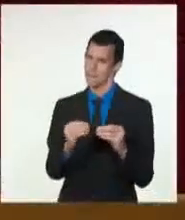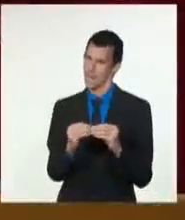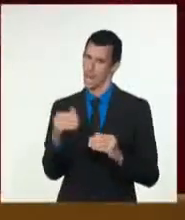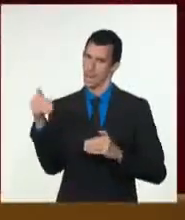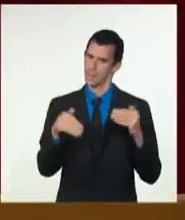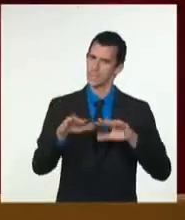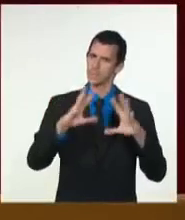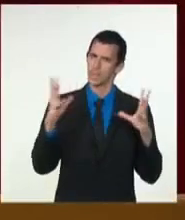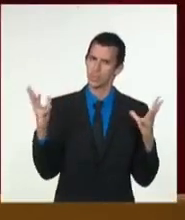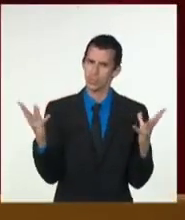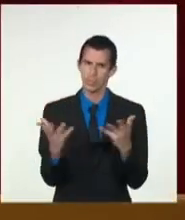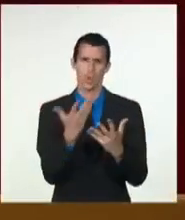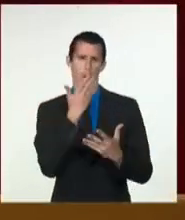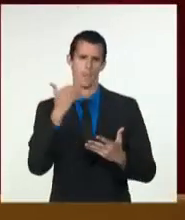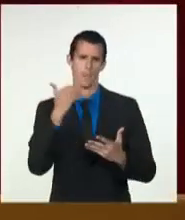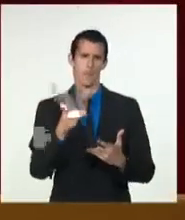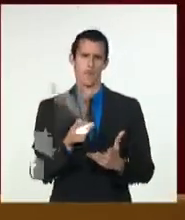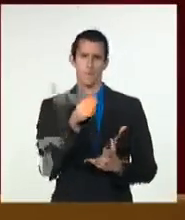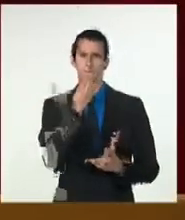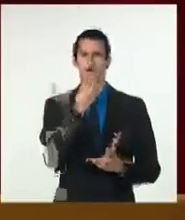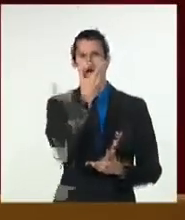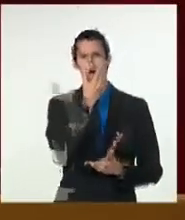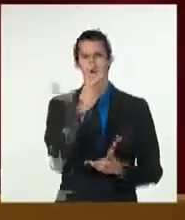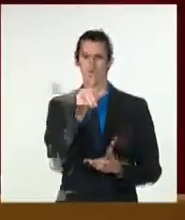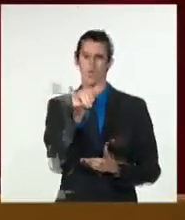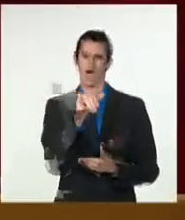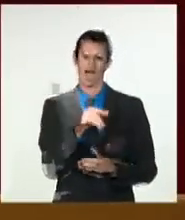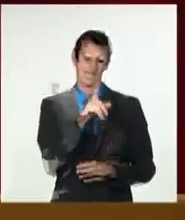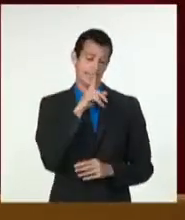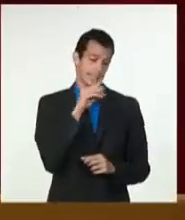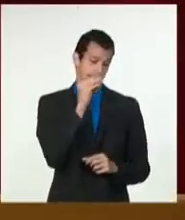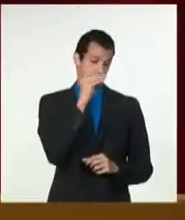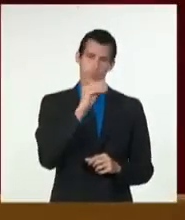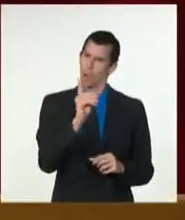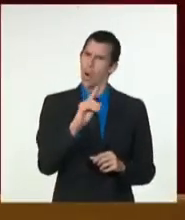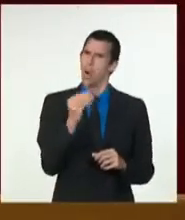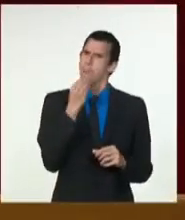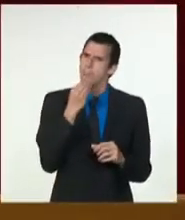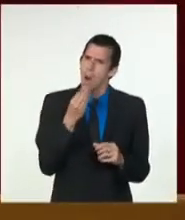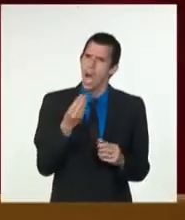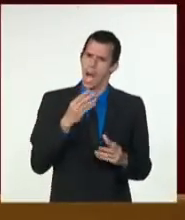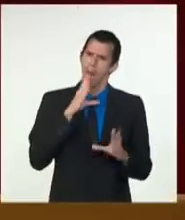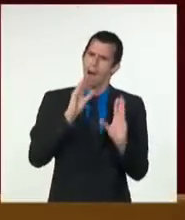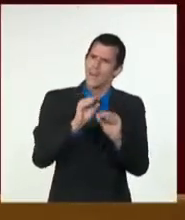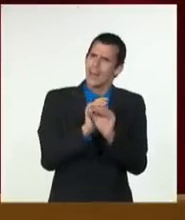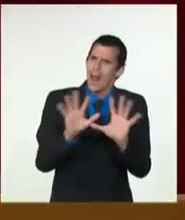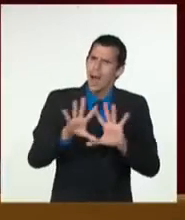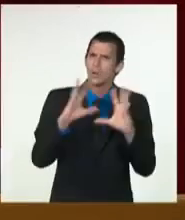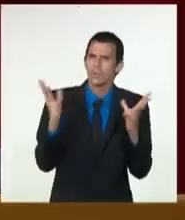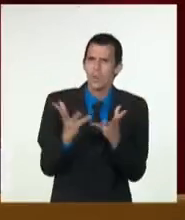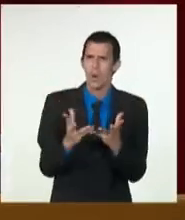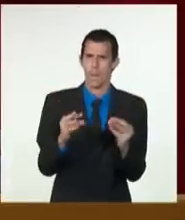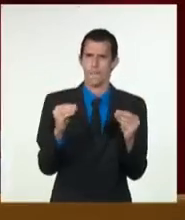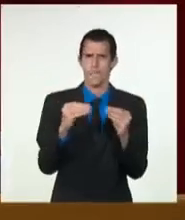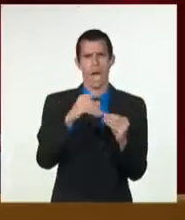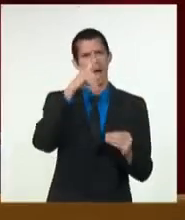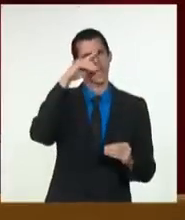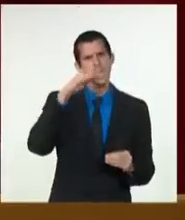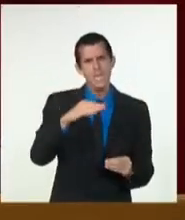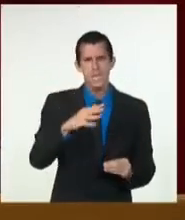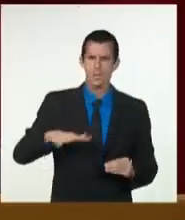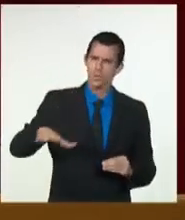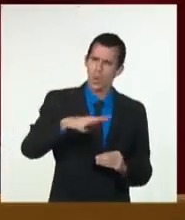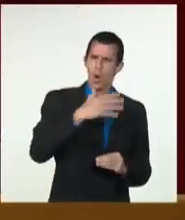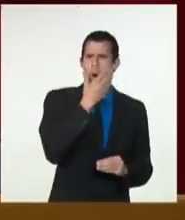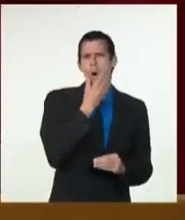Al abordar las problemáticas de las niñas, niños, adolescentes y jóvenes en todos los ámbitos de la vida, el